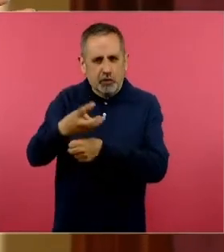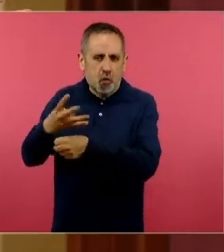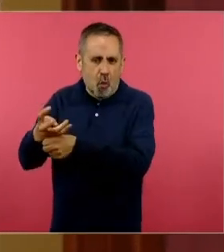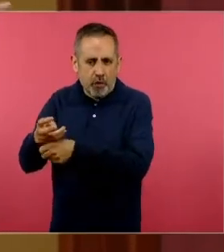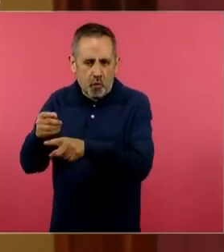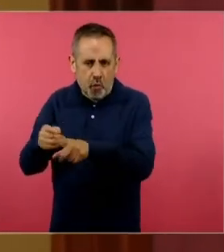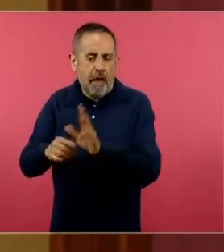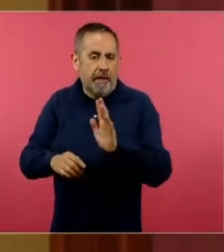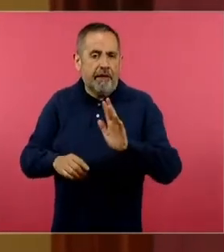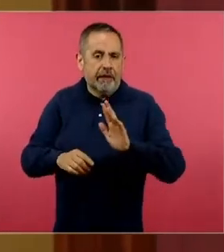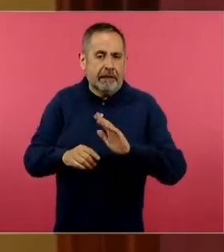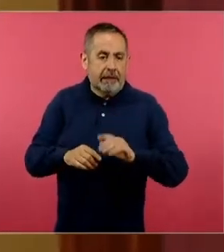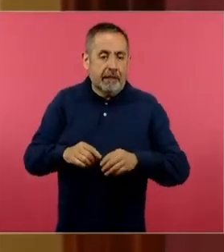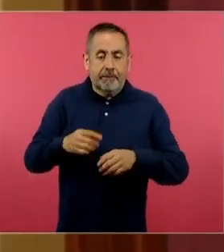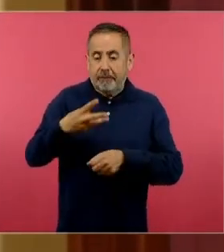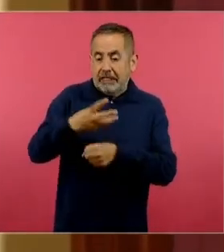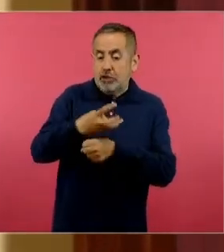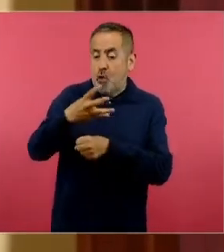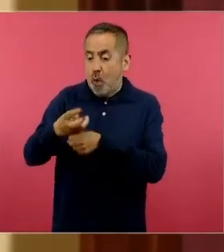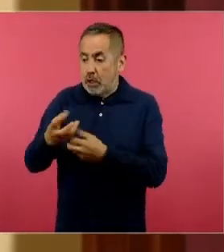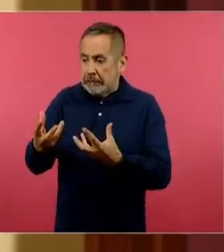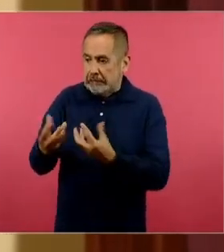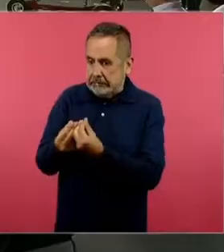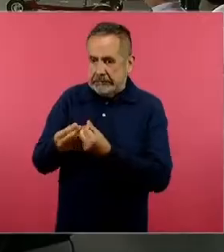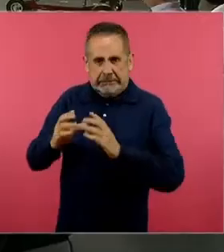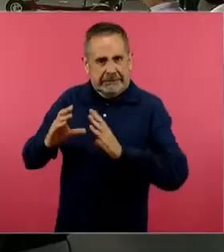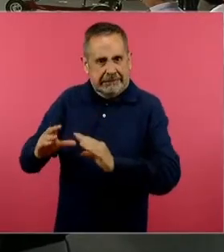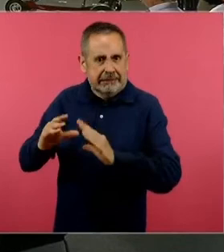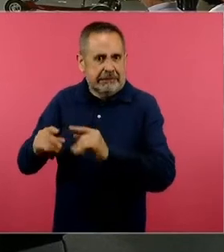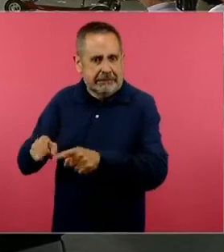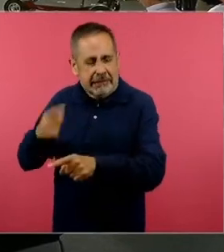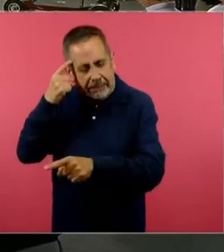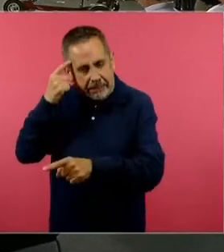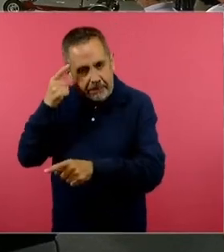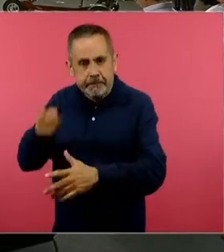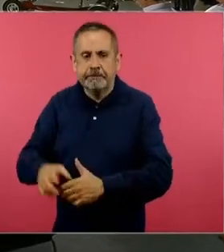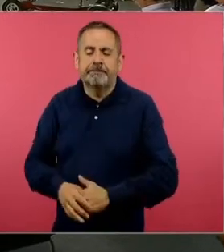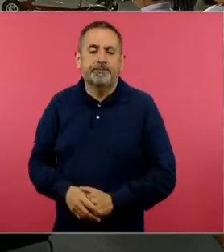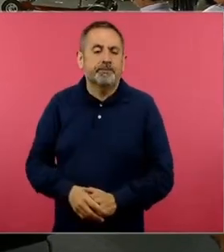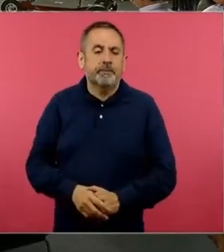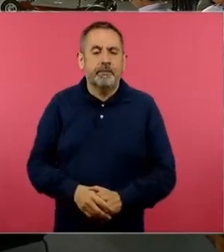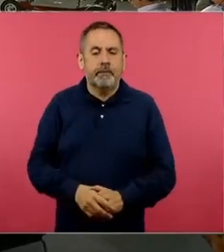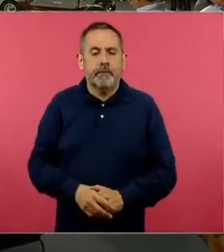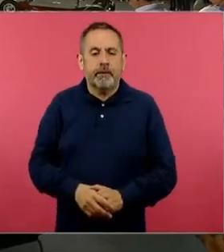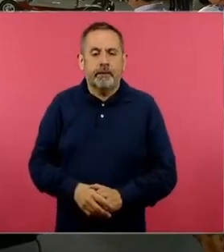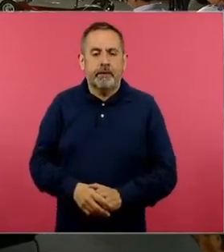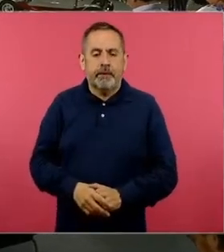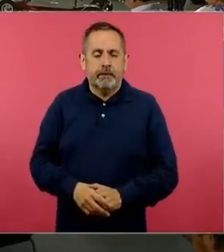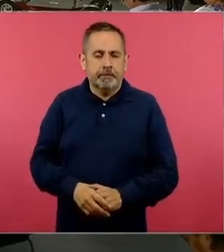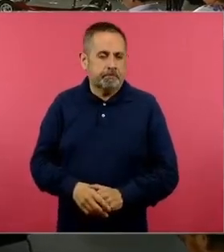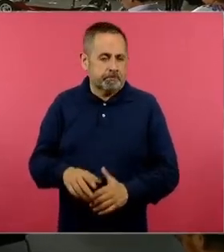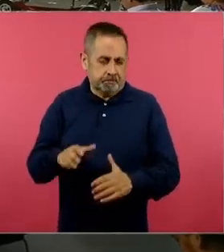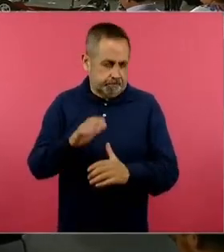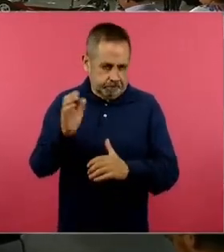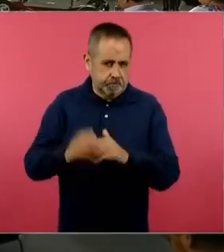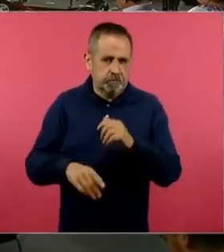decir, estamos manejando la vinculación tercero-cuarto. Siguiente, por favor. Bueno, para terminar,